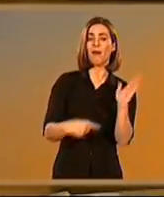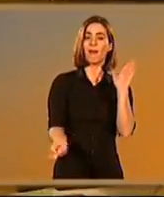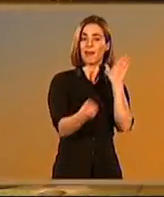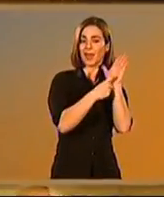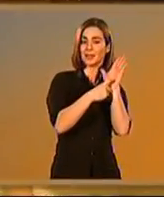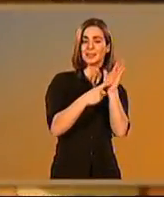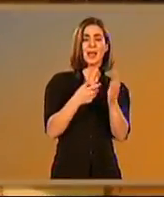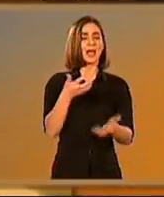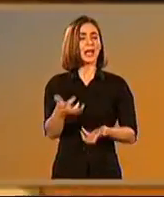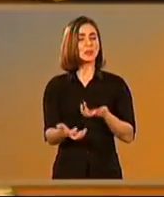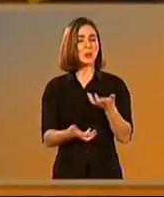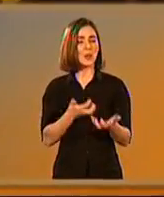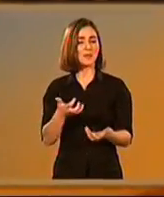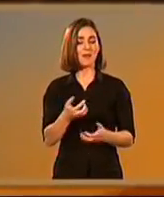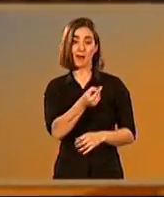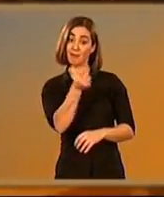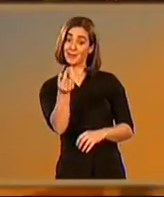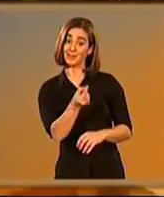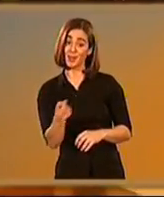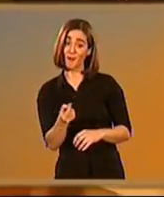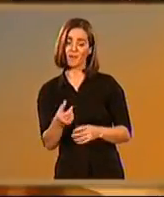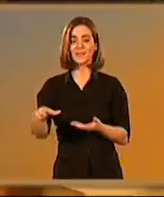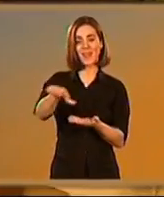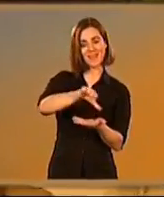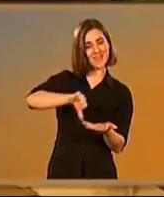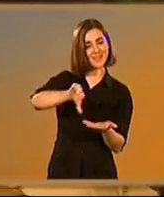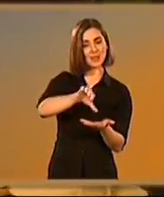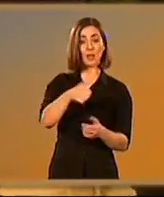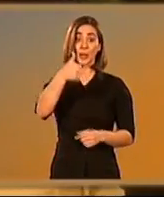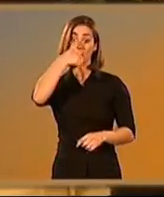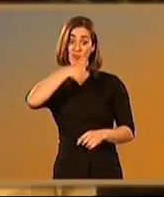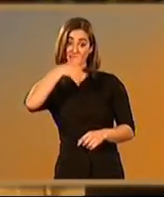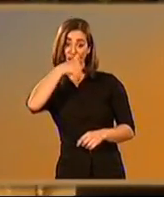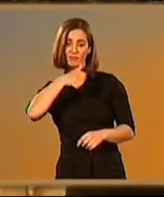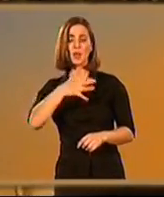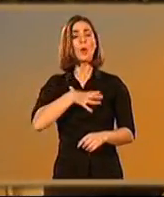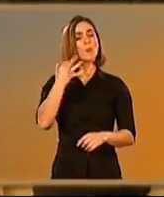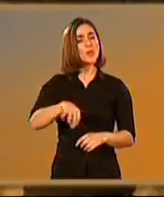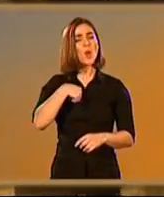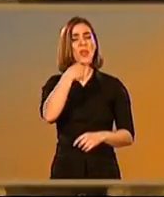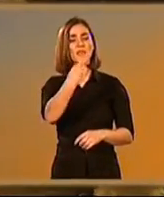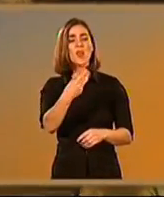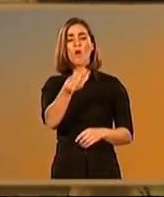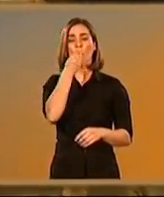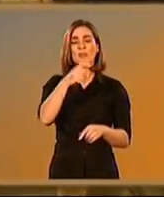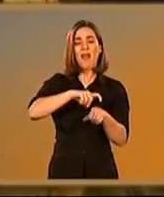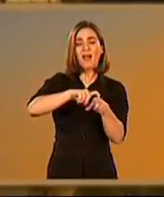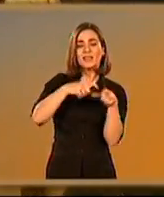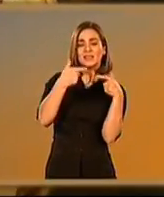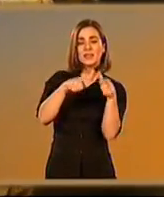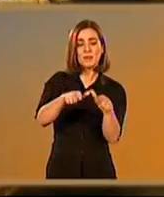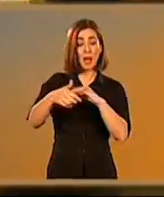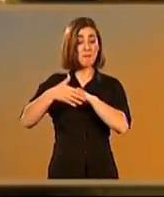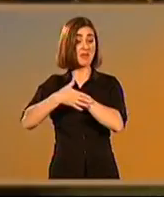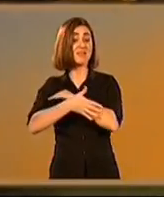común de nuestras lenguas, la fuente de nuestro ordenamiento jurídico, impregna aspectos tan nuestros como la gastronomía,